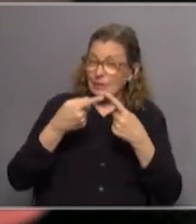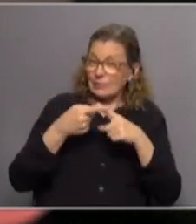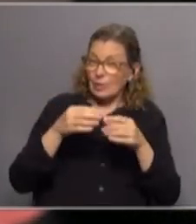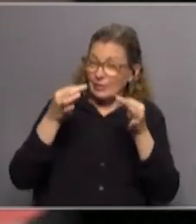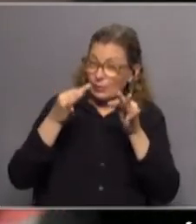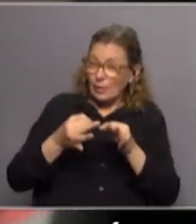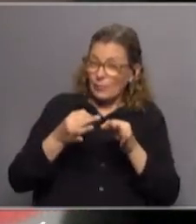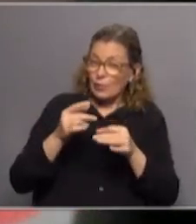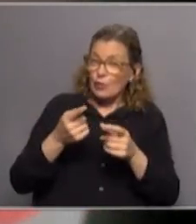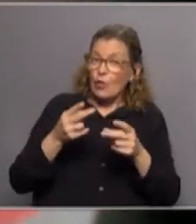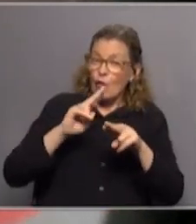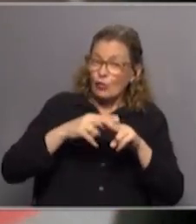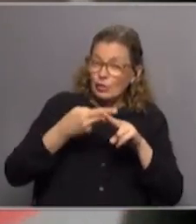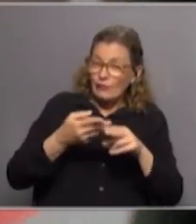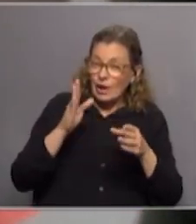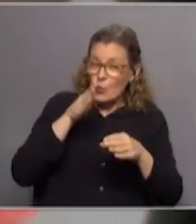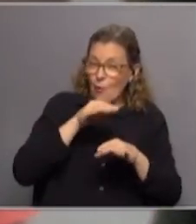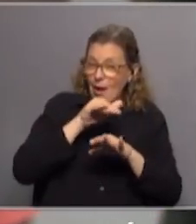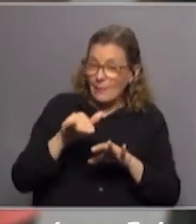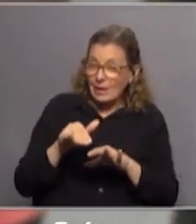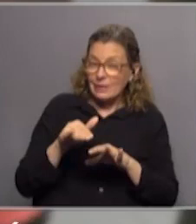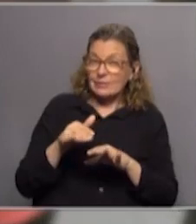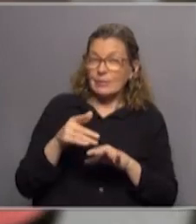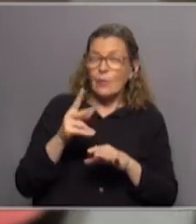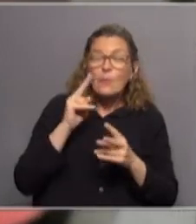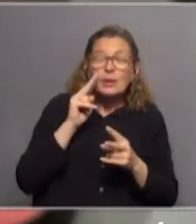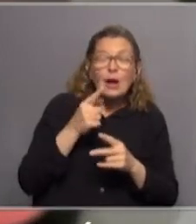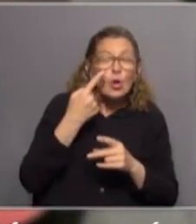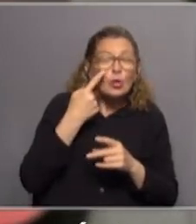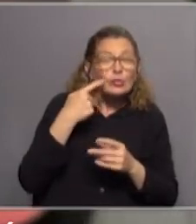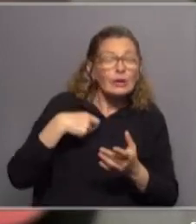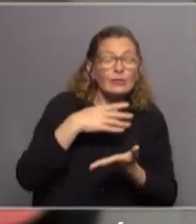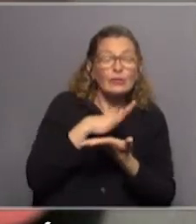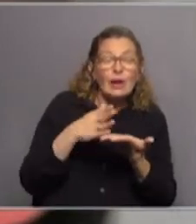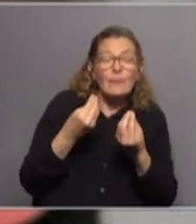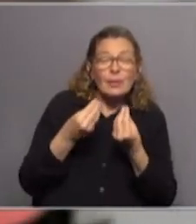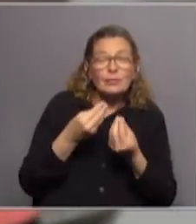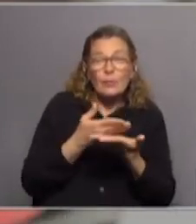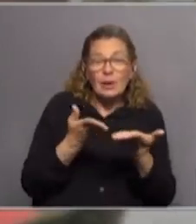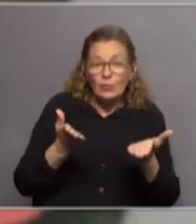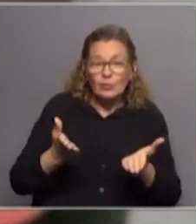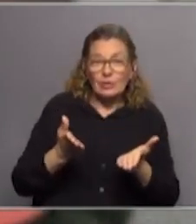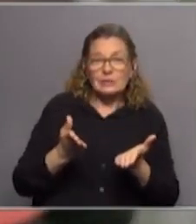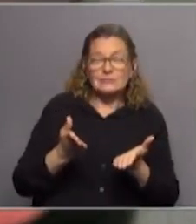asegurarnos de que no se vuelvan a repetir, y dar a conocer a la sociedad lo ocurrido para justamente